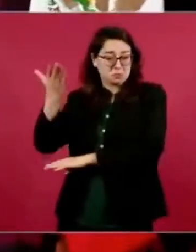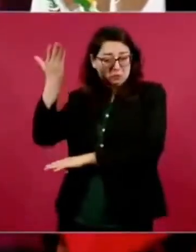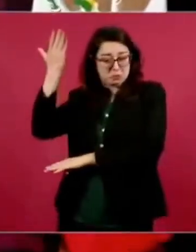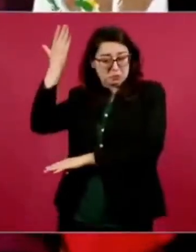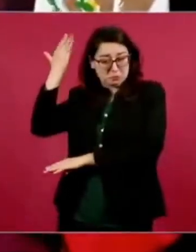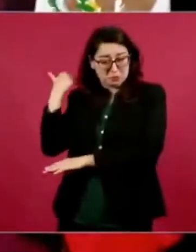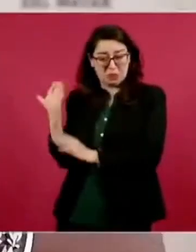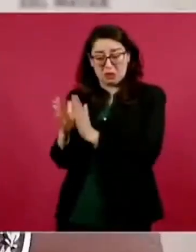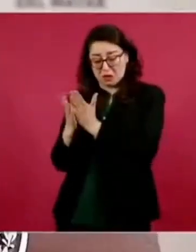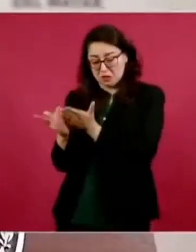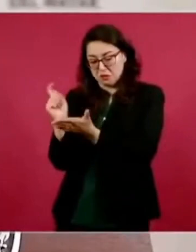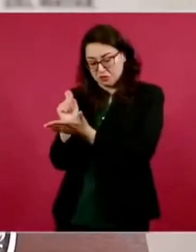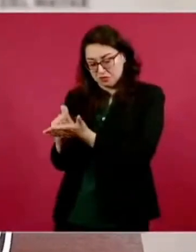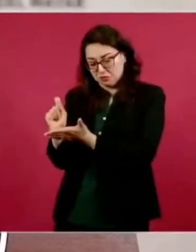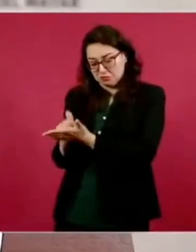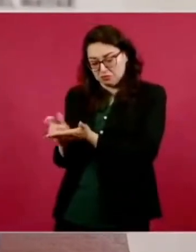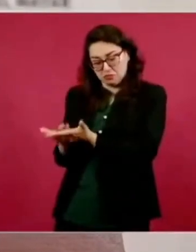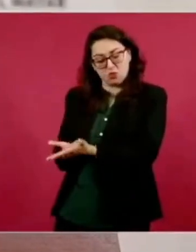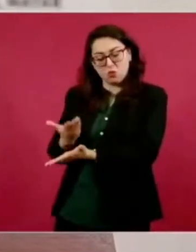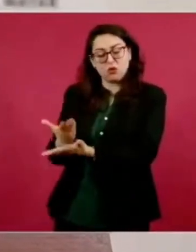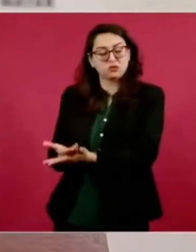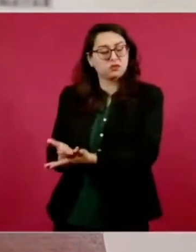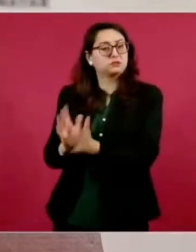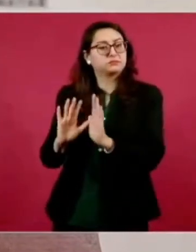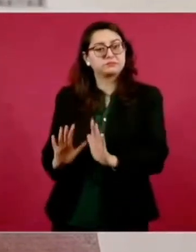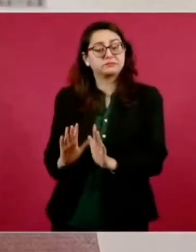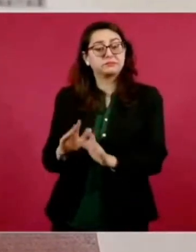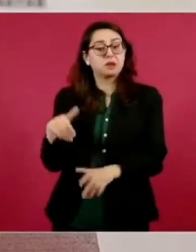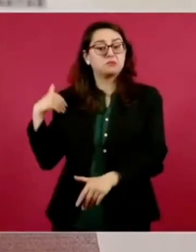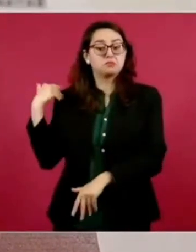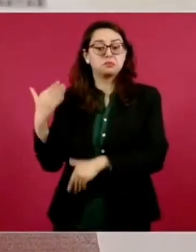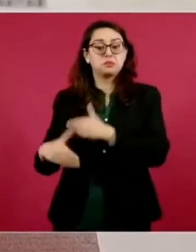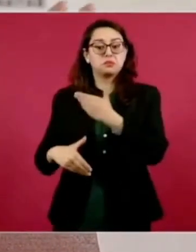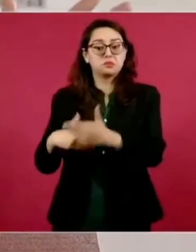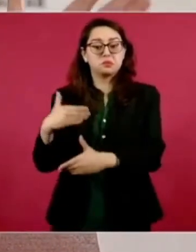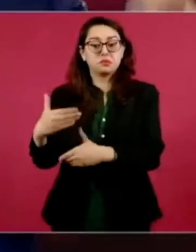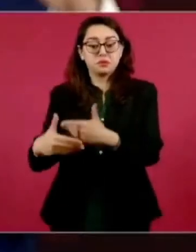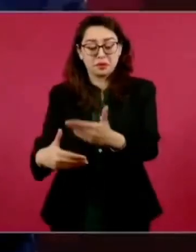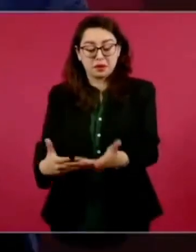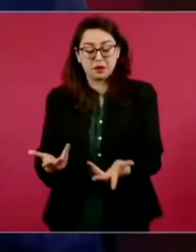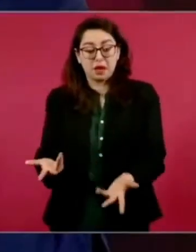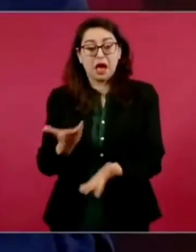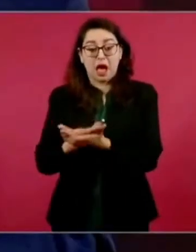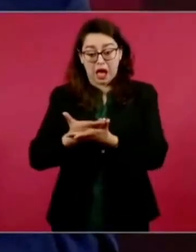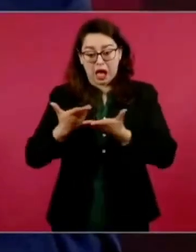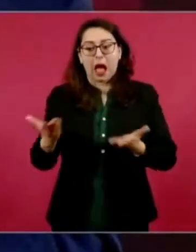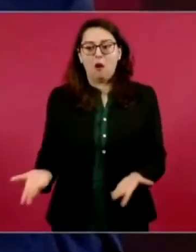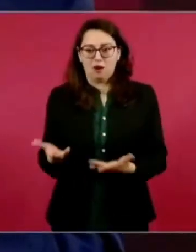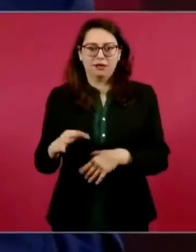en todo el periodo neoliberal.